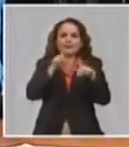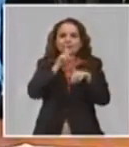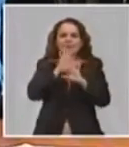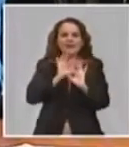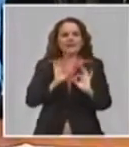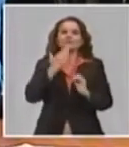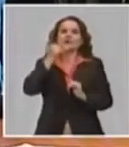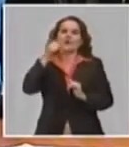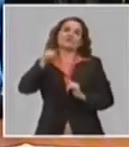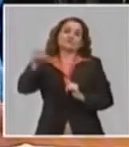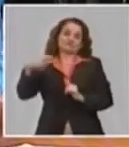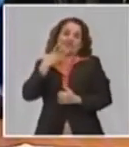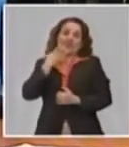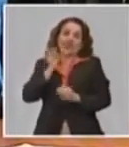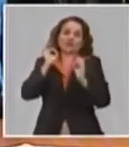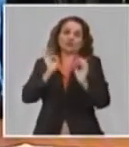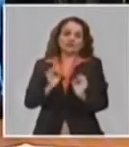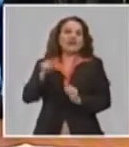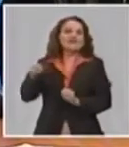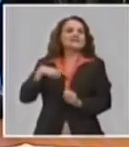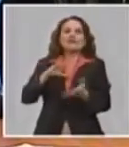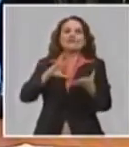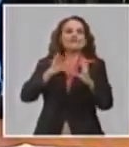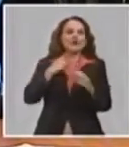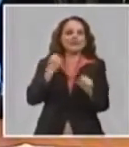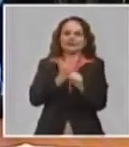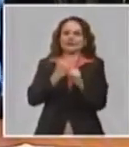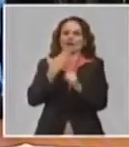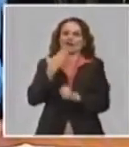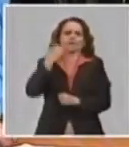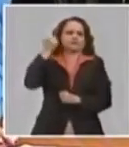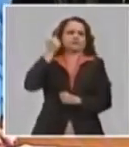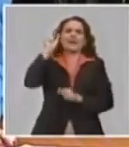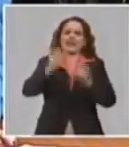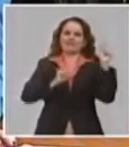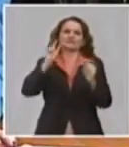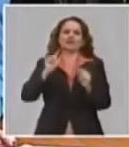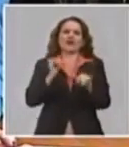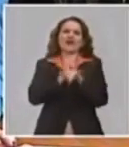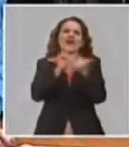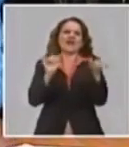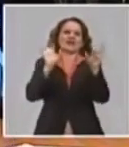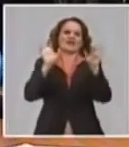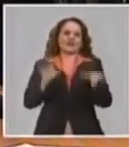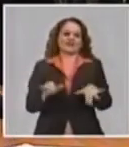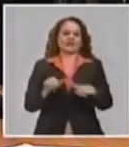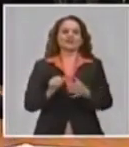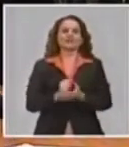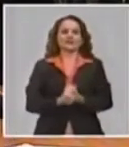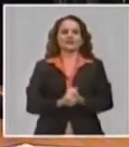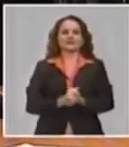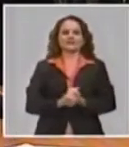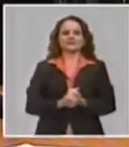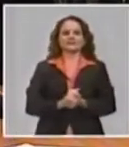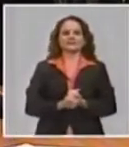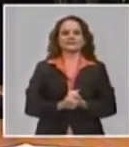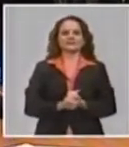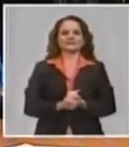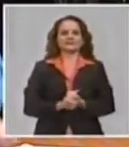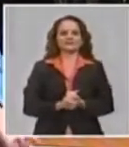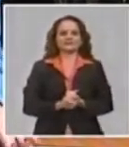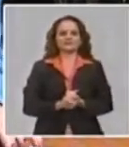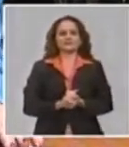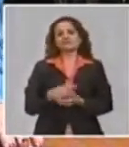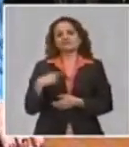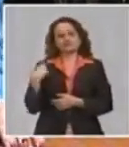modalidad excelente para los que trabajan en los temas que tienen que ver con la informática. Y nosotros